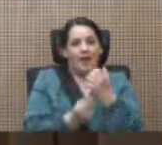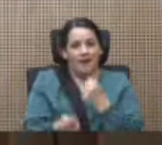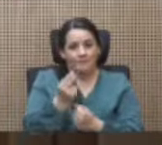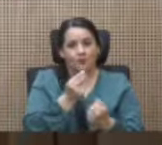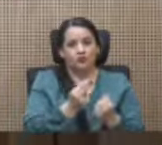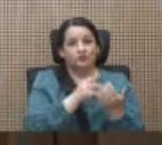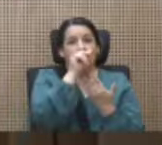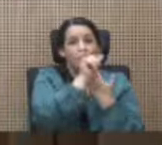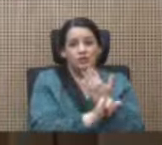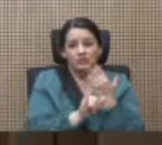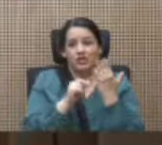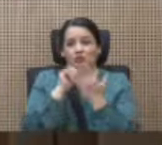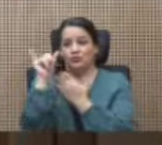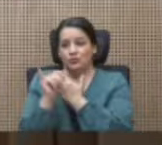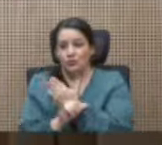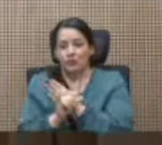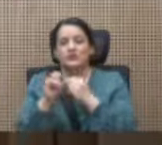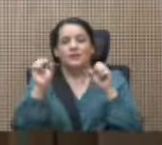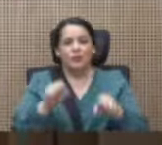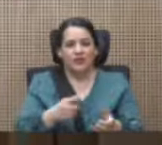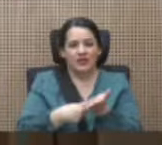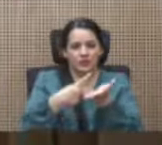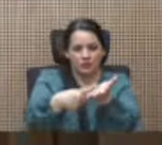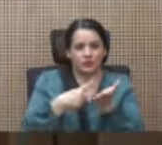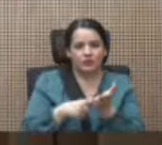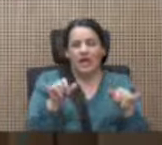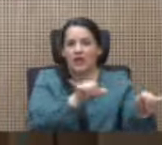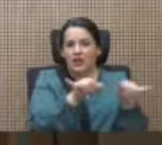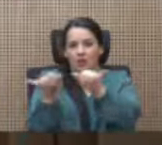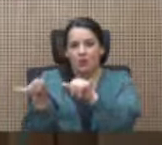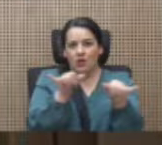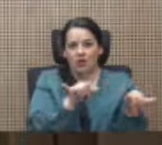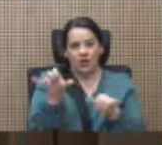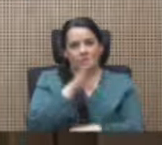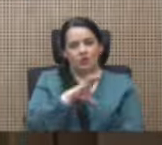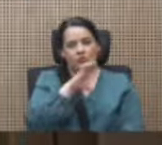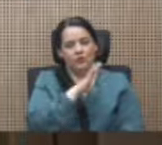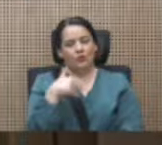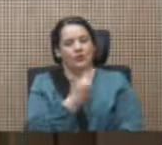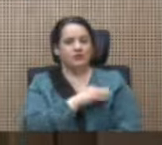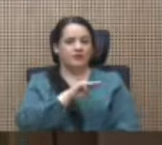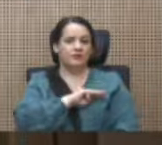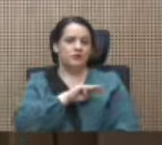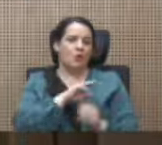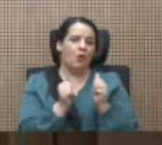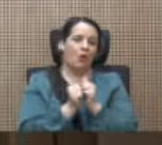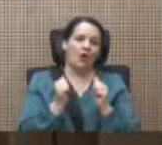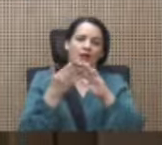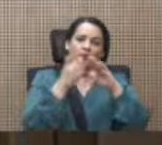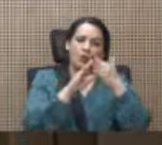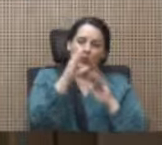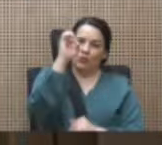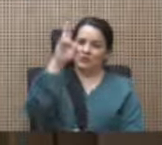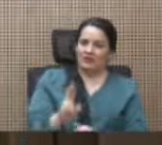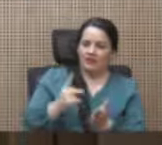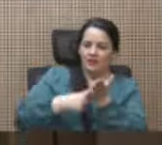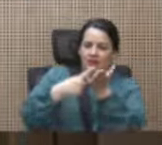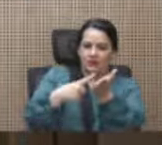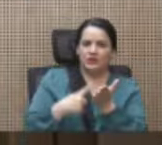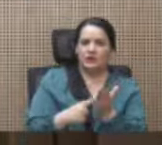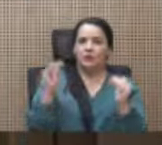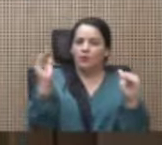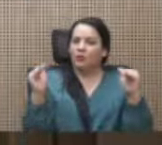de condiciones así que nuestra misión con el pueblo costarricense es debatirlo con altura y no